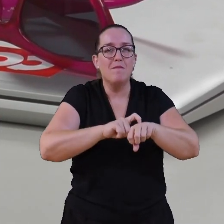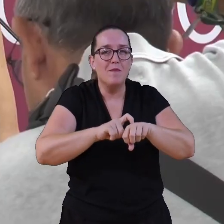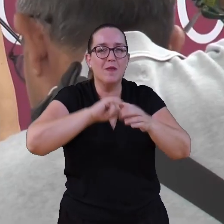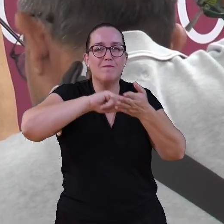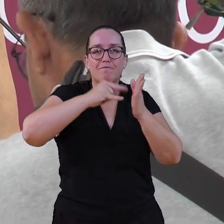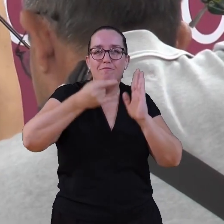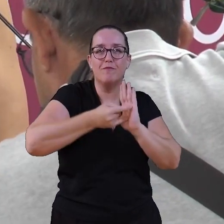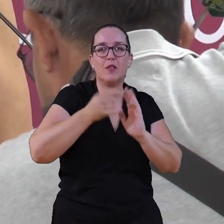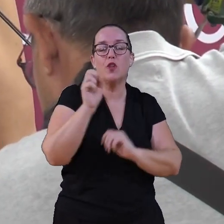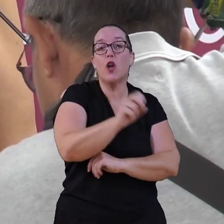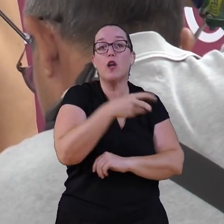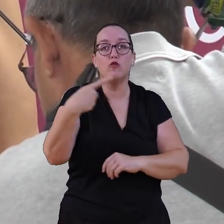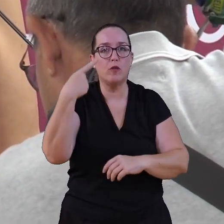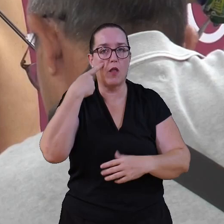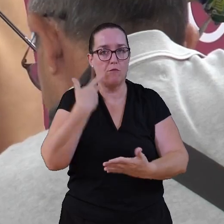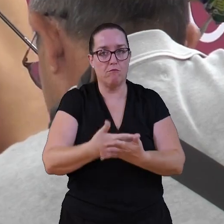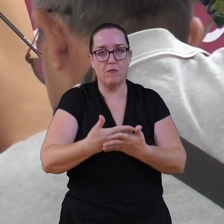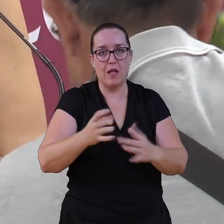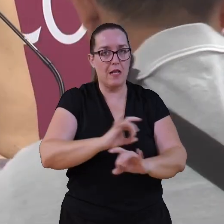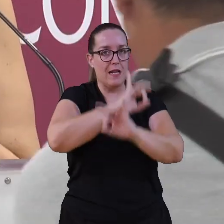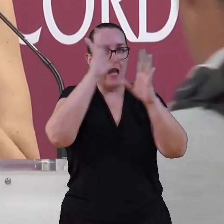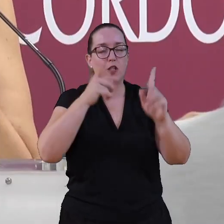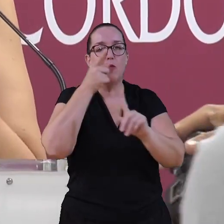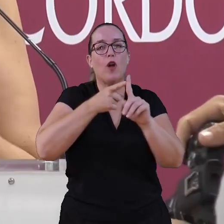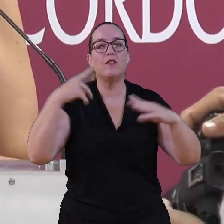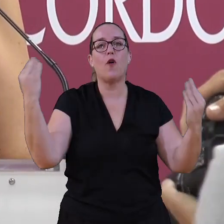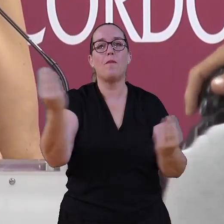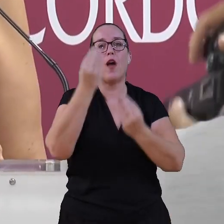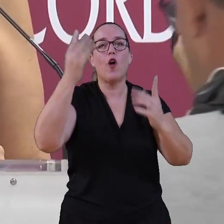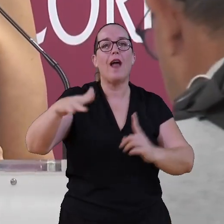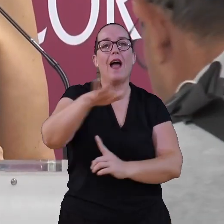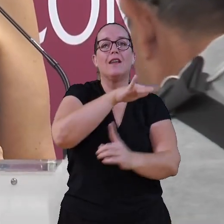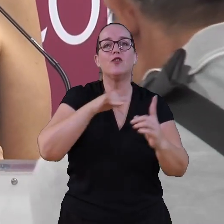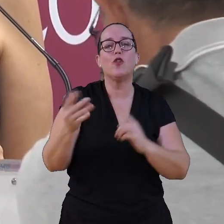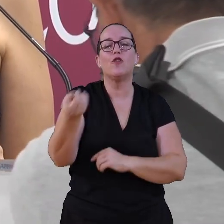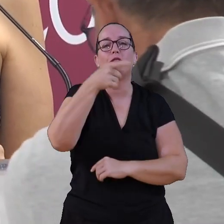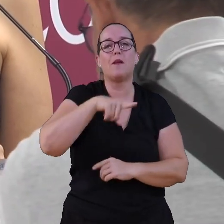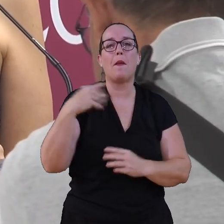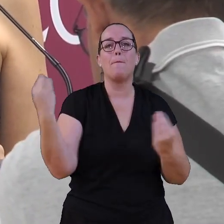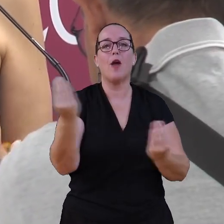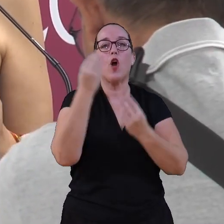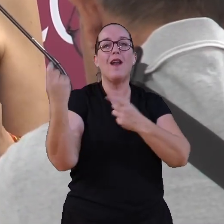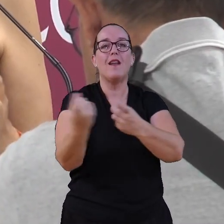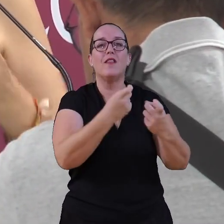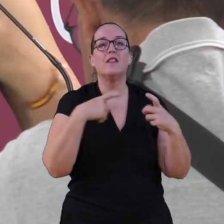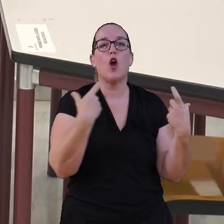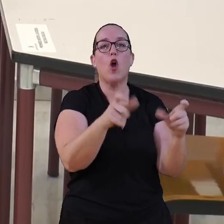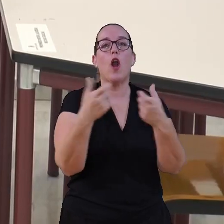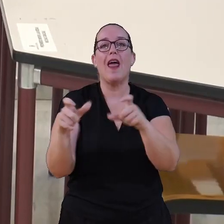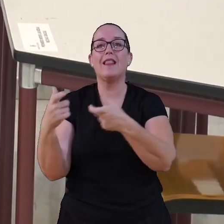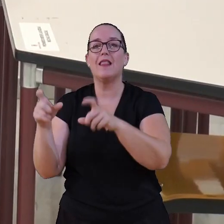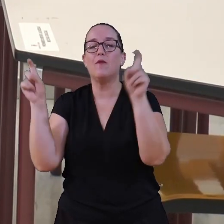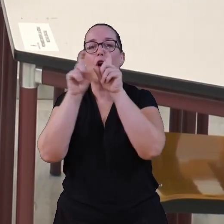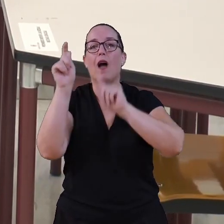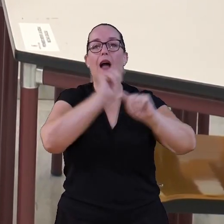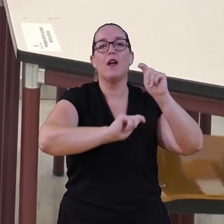soluciones, con resultados tangibles para mejorar el entorno y las necesidades de los colectivos con los que trabajan las entidades a las